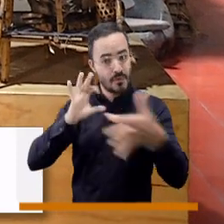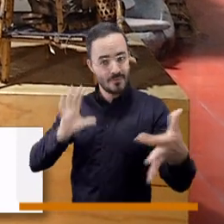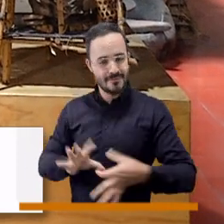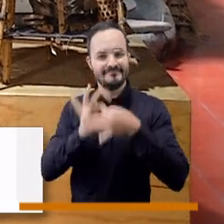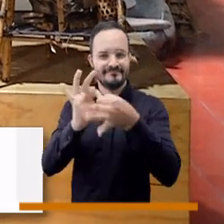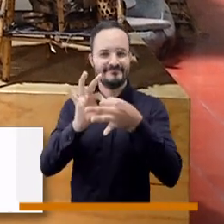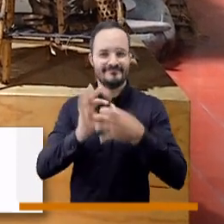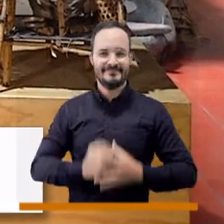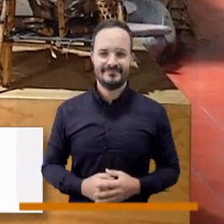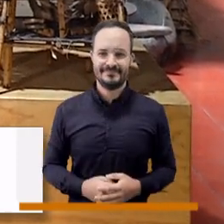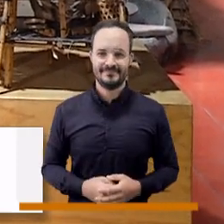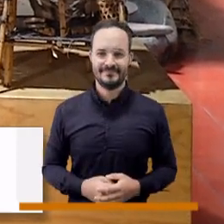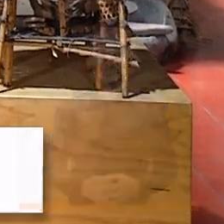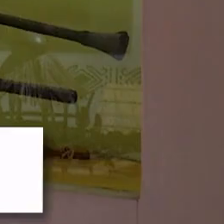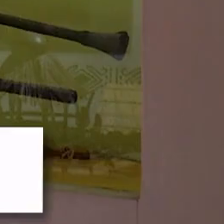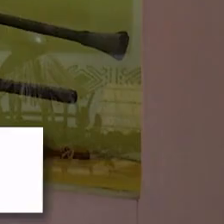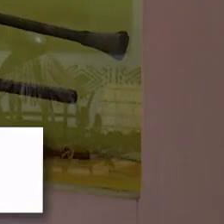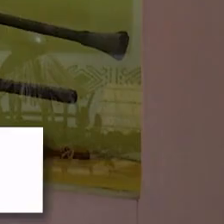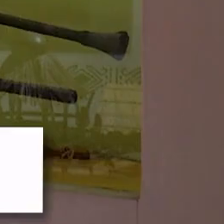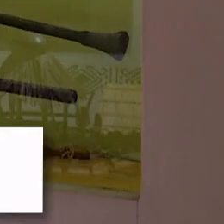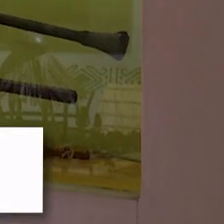porque el consejo somos tú y yo